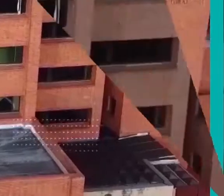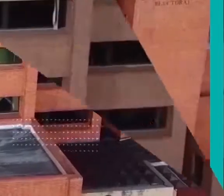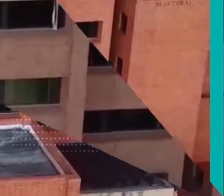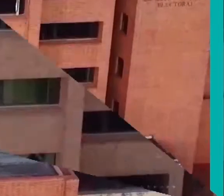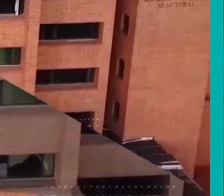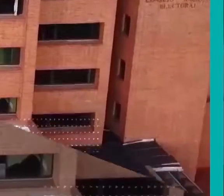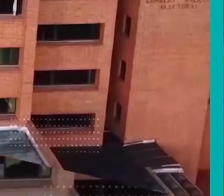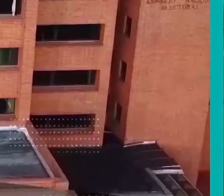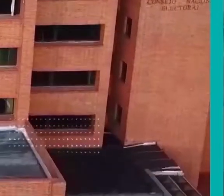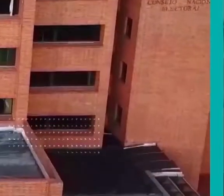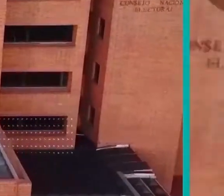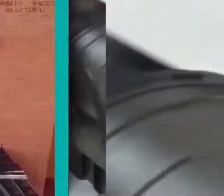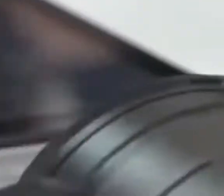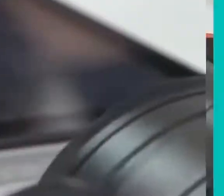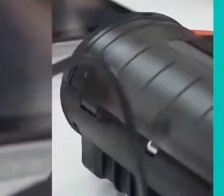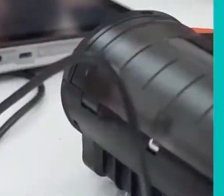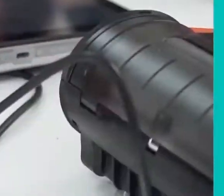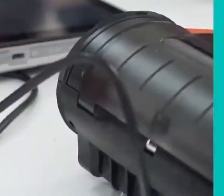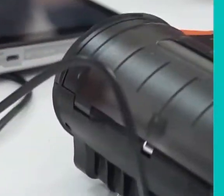Music